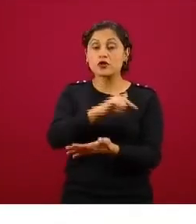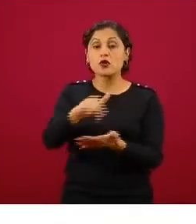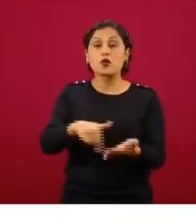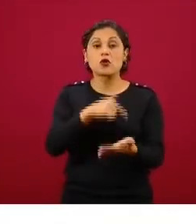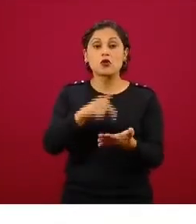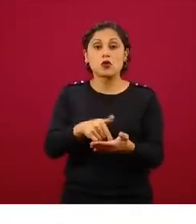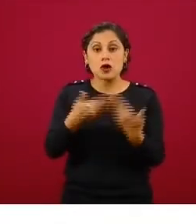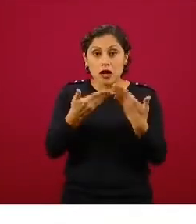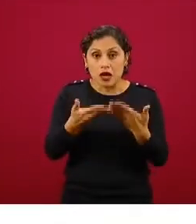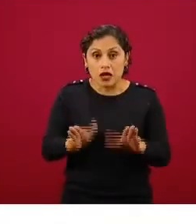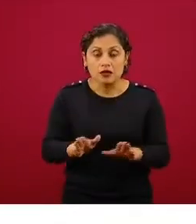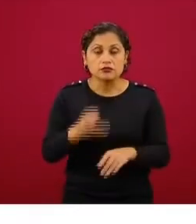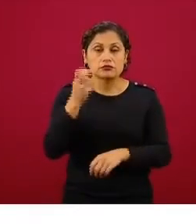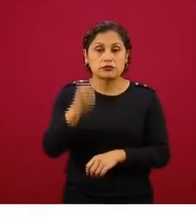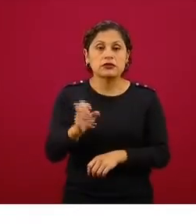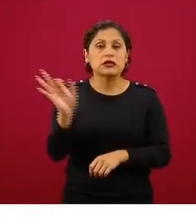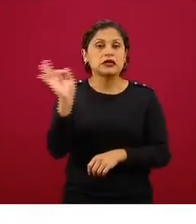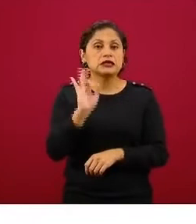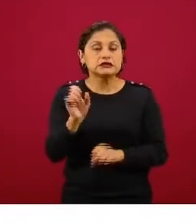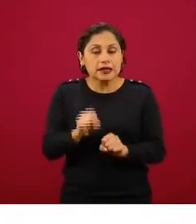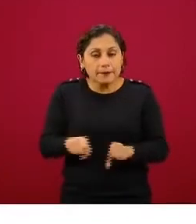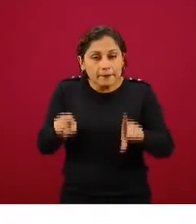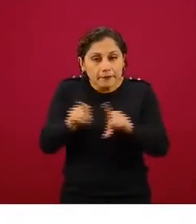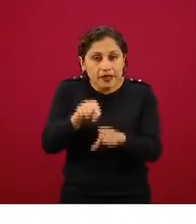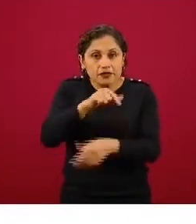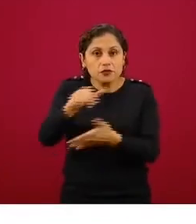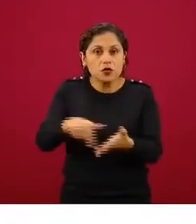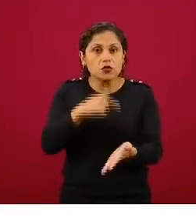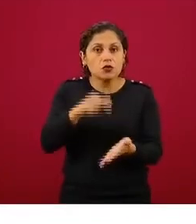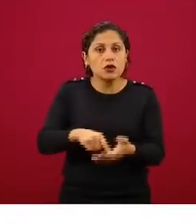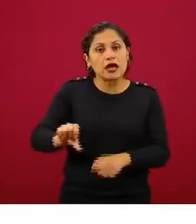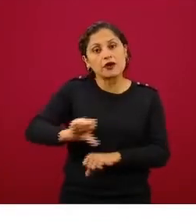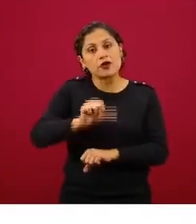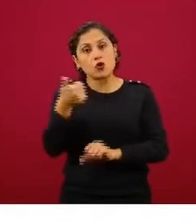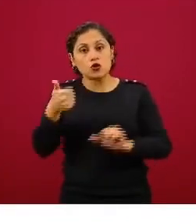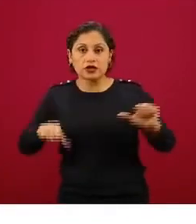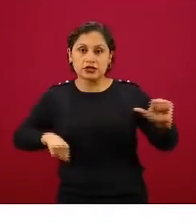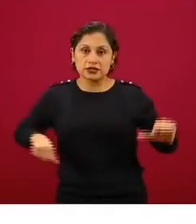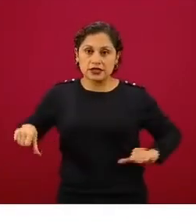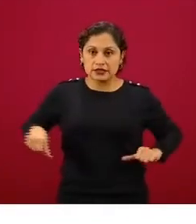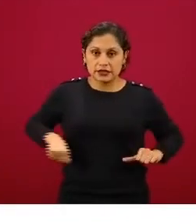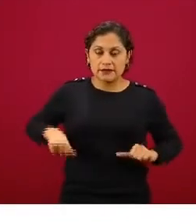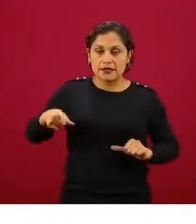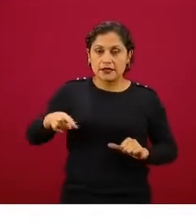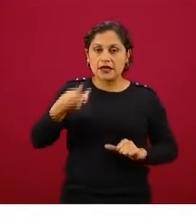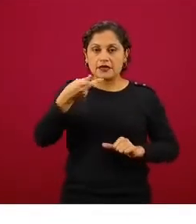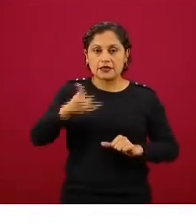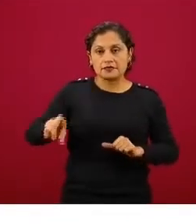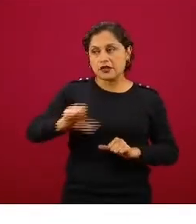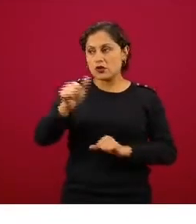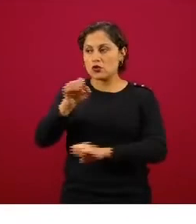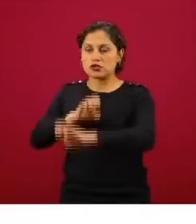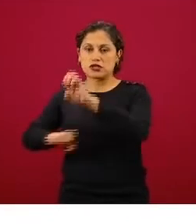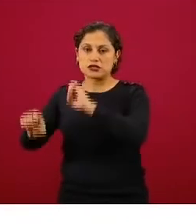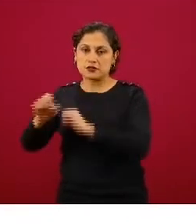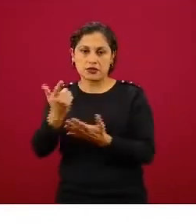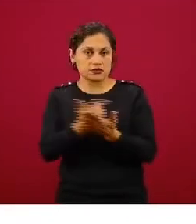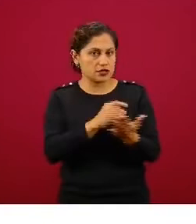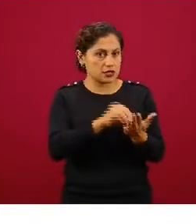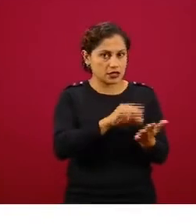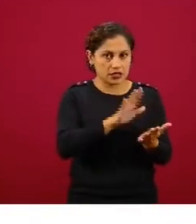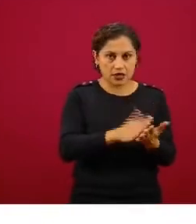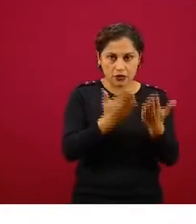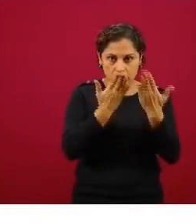misma planta, en esa misma fábrica, se hacen otras actividades no vinculadas a empresas esenciales, no pueden